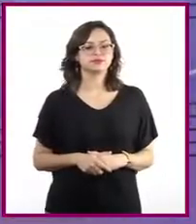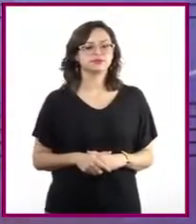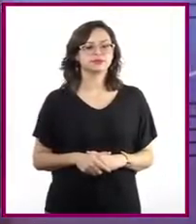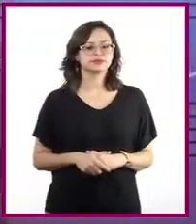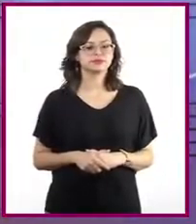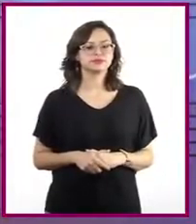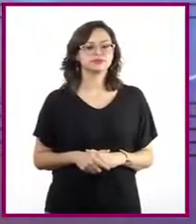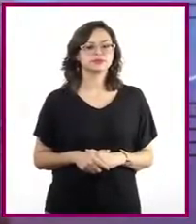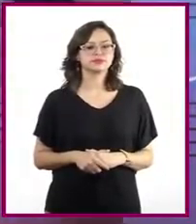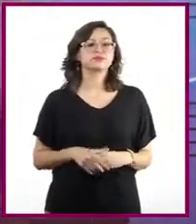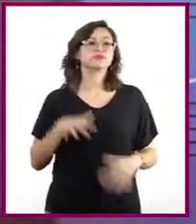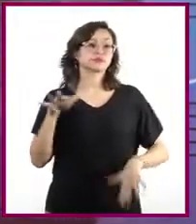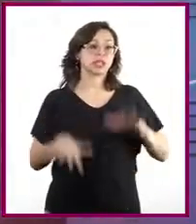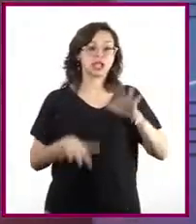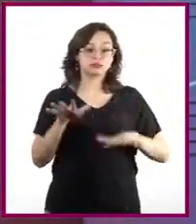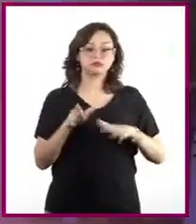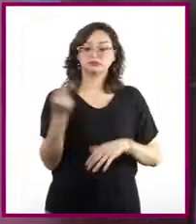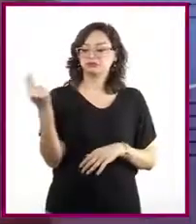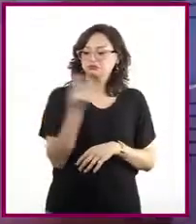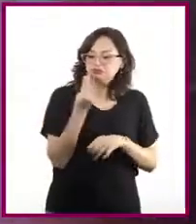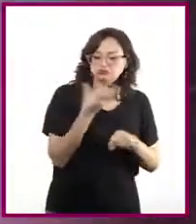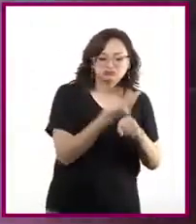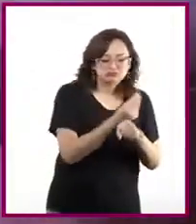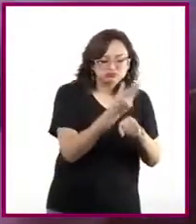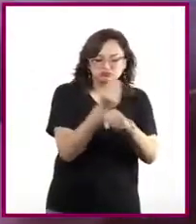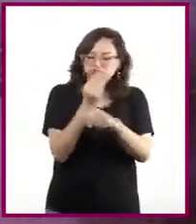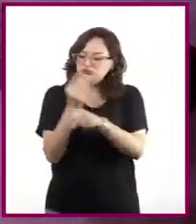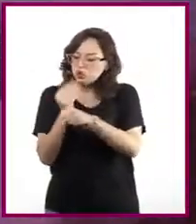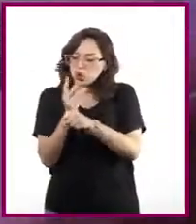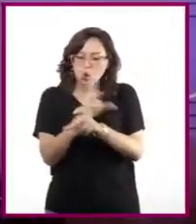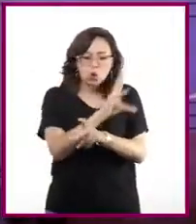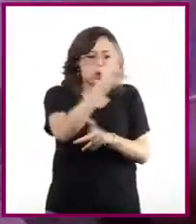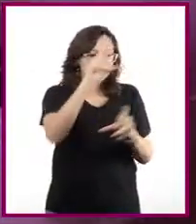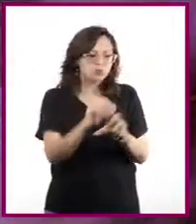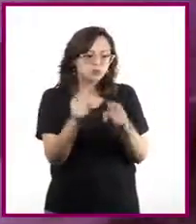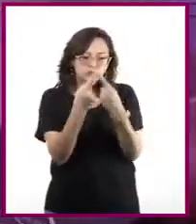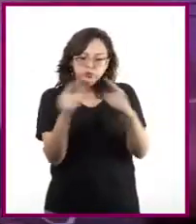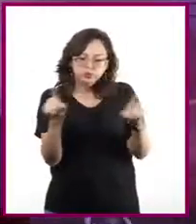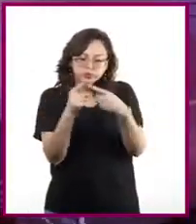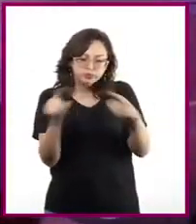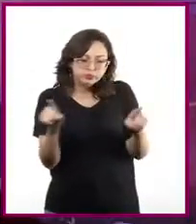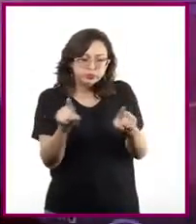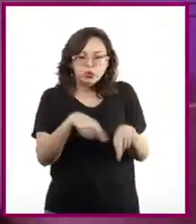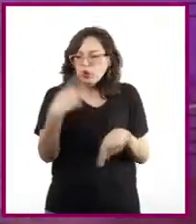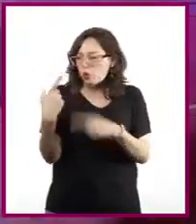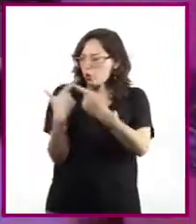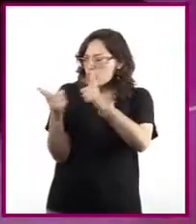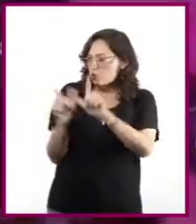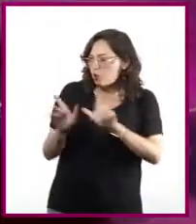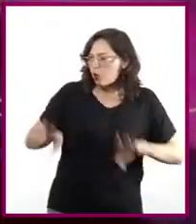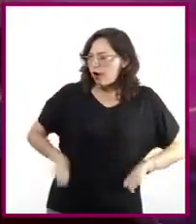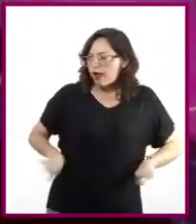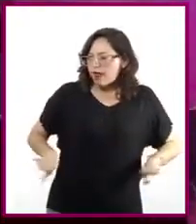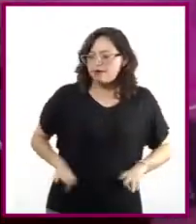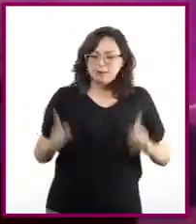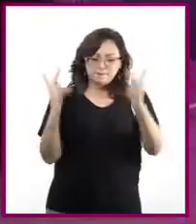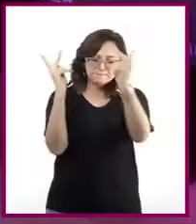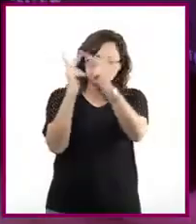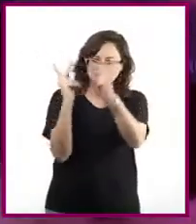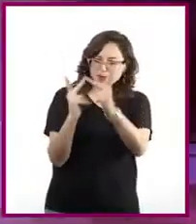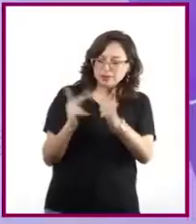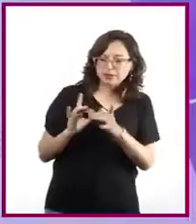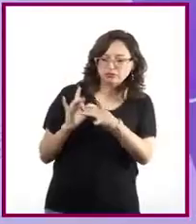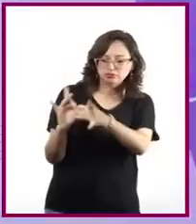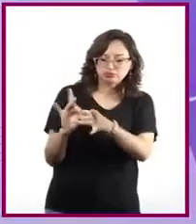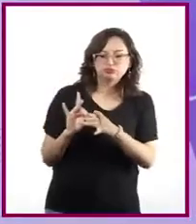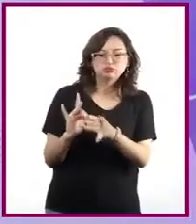Algunas veces se necesita un arreglista que adapte los elementos musicales de cierta obra al estilo del grupo que va a interpretarla. Por